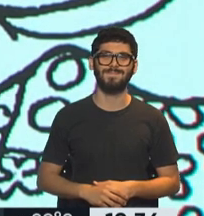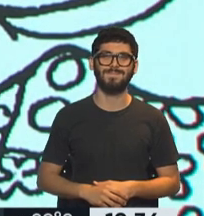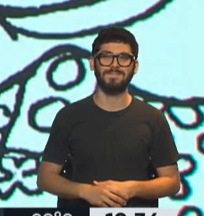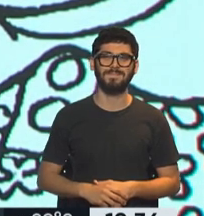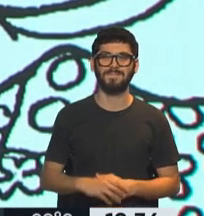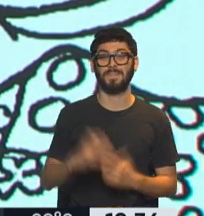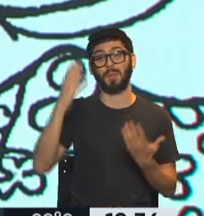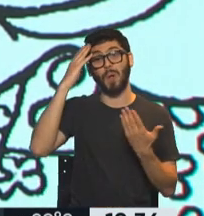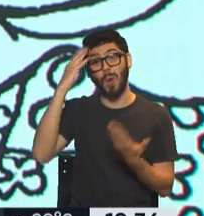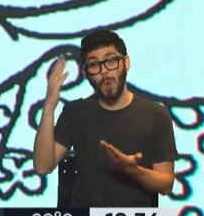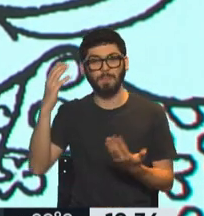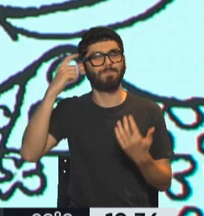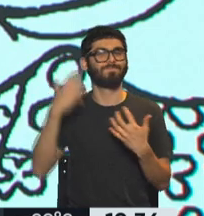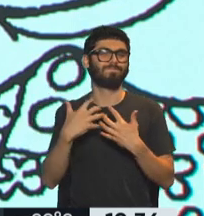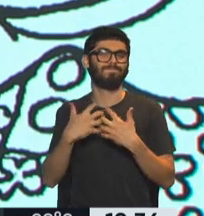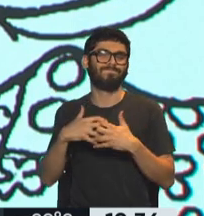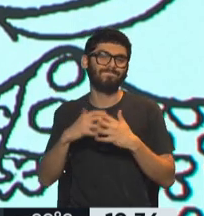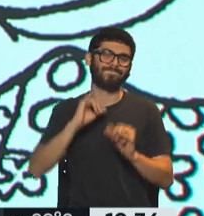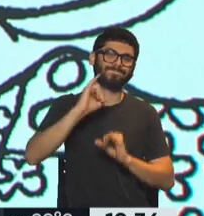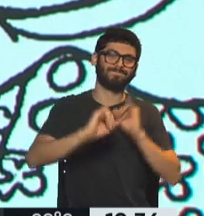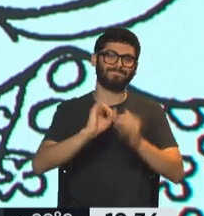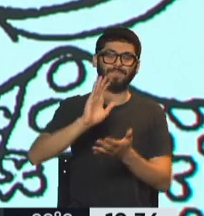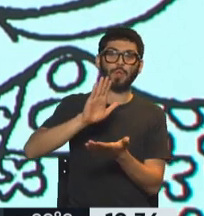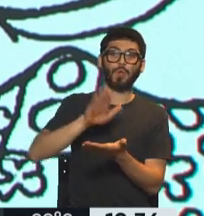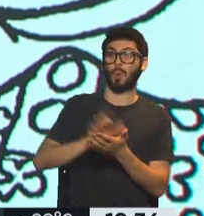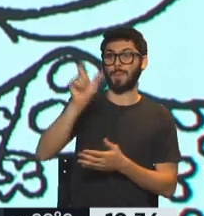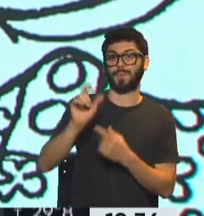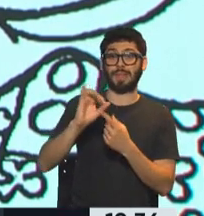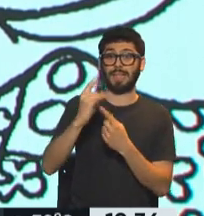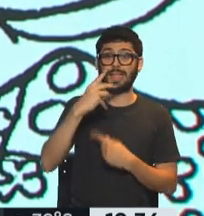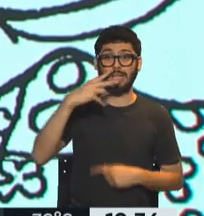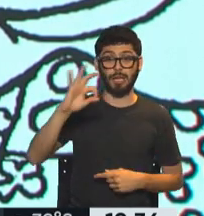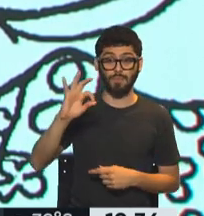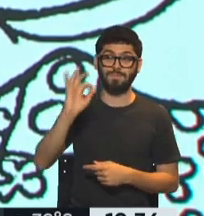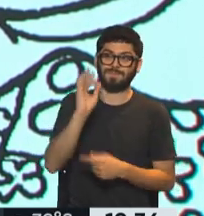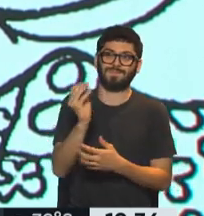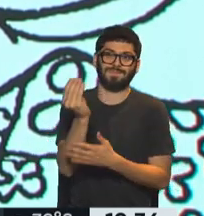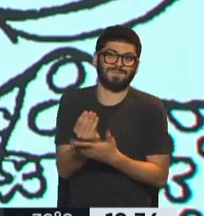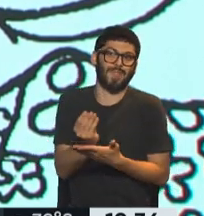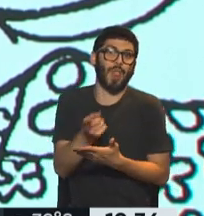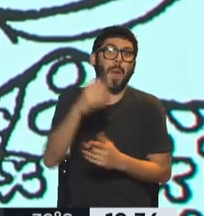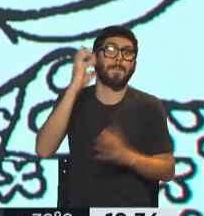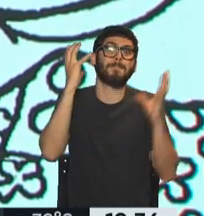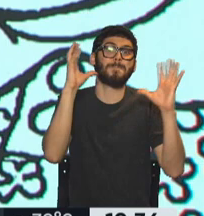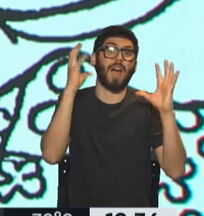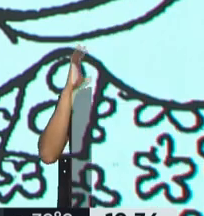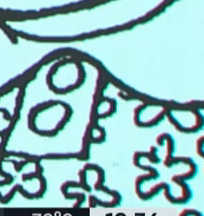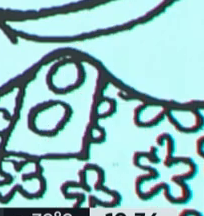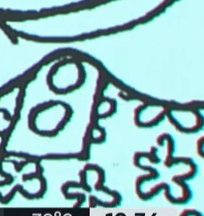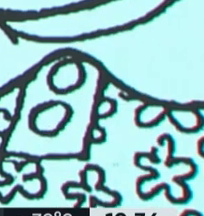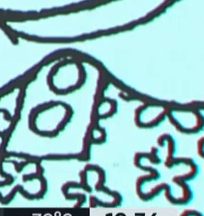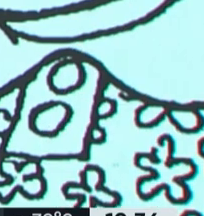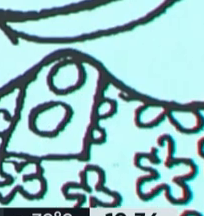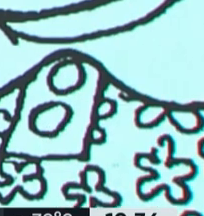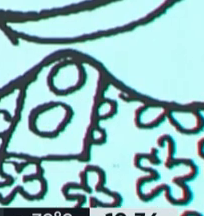Homenajes, reflexiones, semblanzas, en torno a la figura de Quino, el padre de Mafalda, escuchábamos primero la palabra